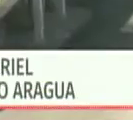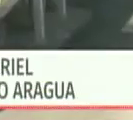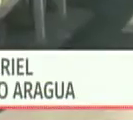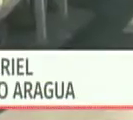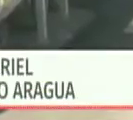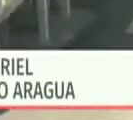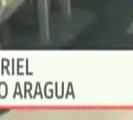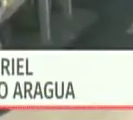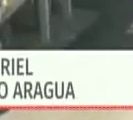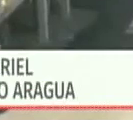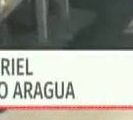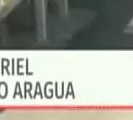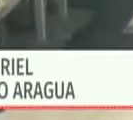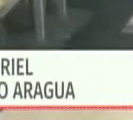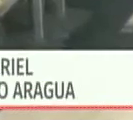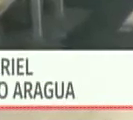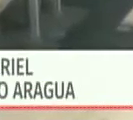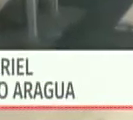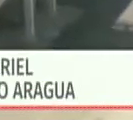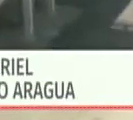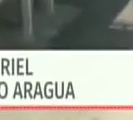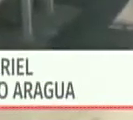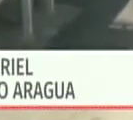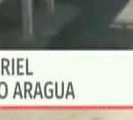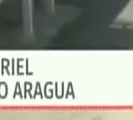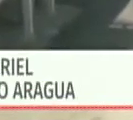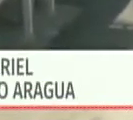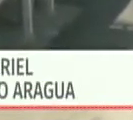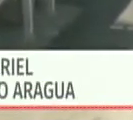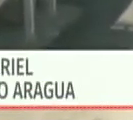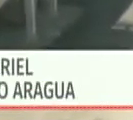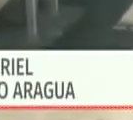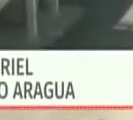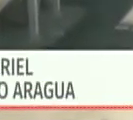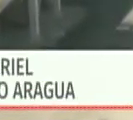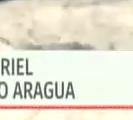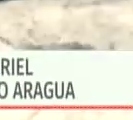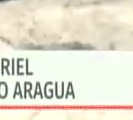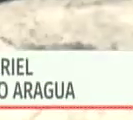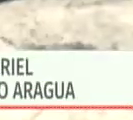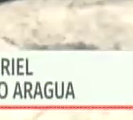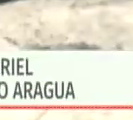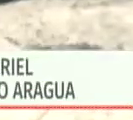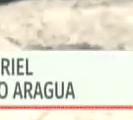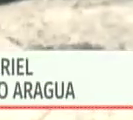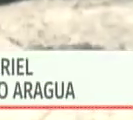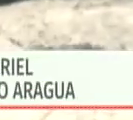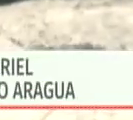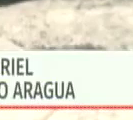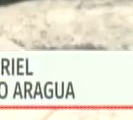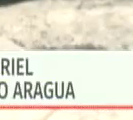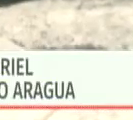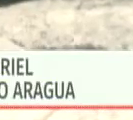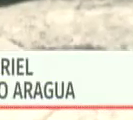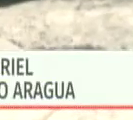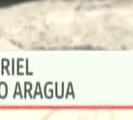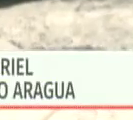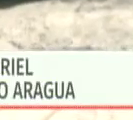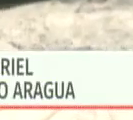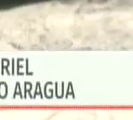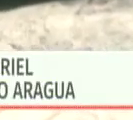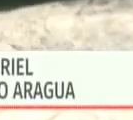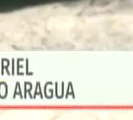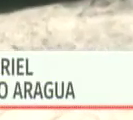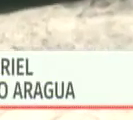asfalto en caliente de 42 segundos por bache que significa esto que cada 15 minutos nosotros vamos a estar poniendo un